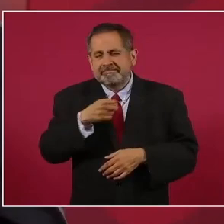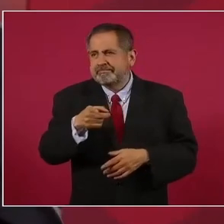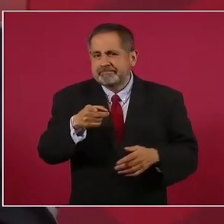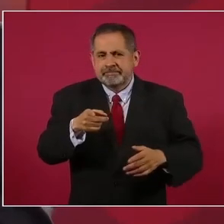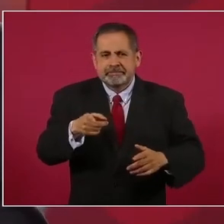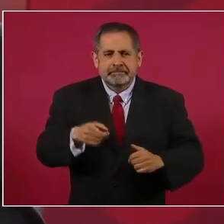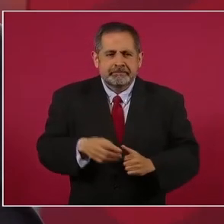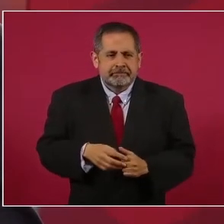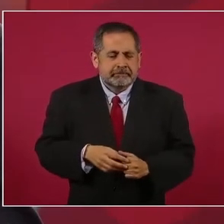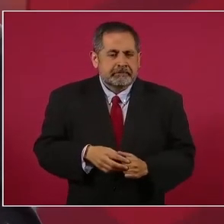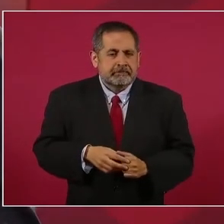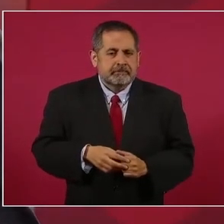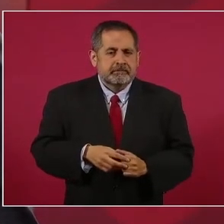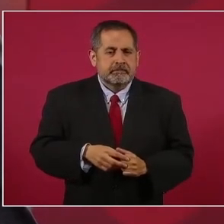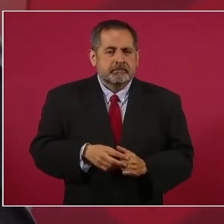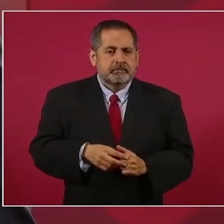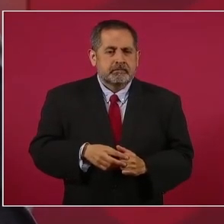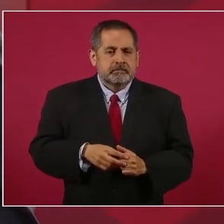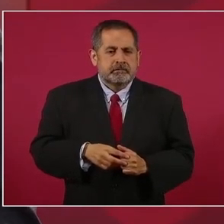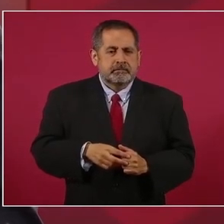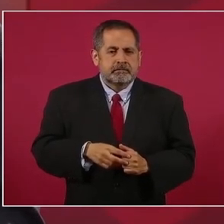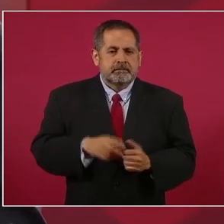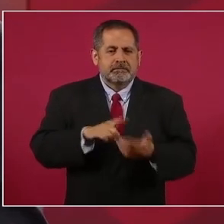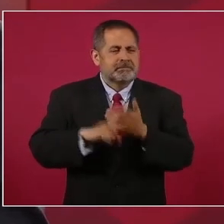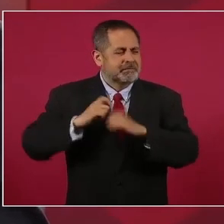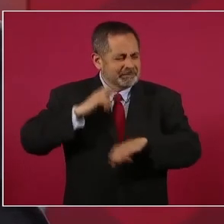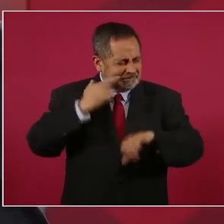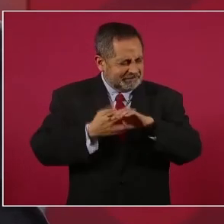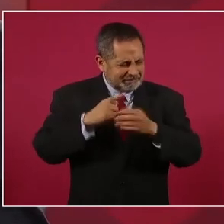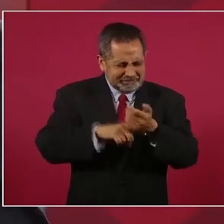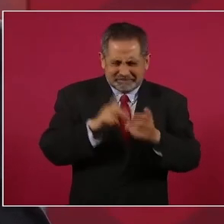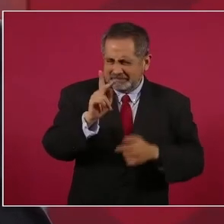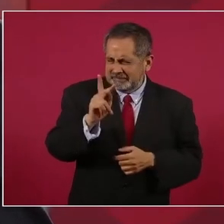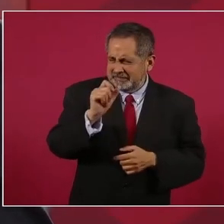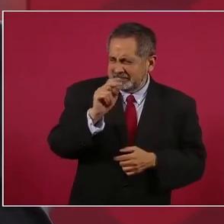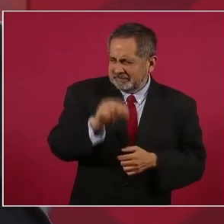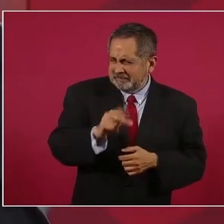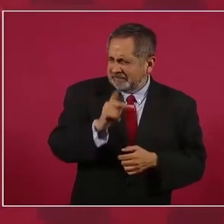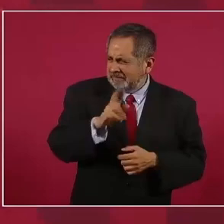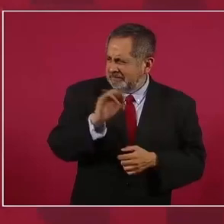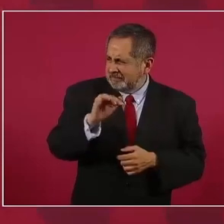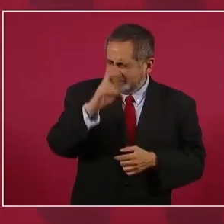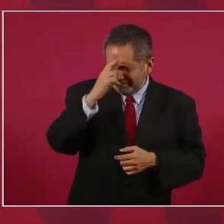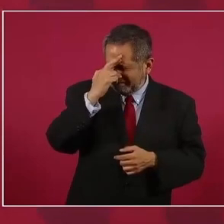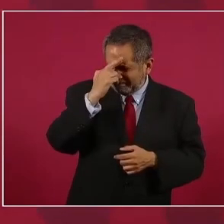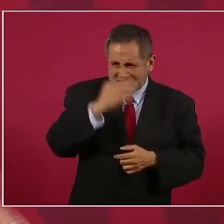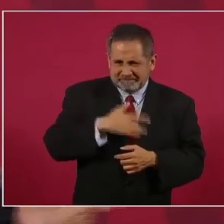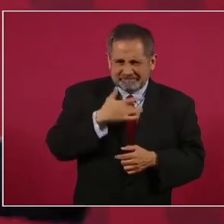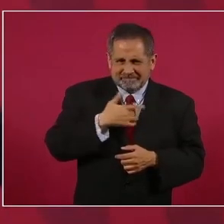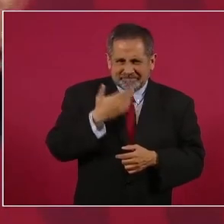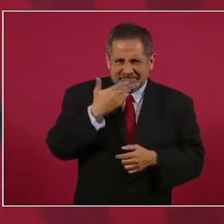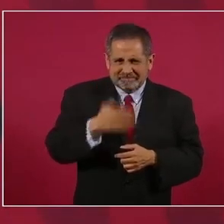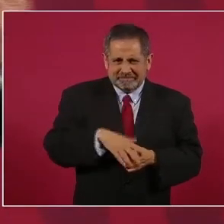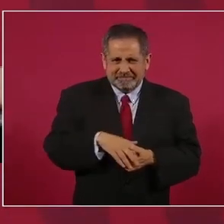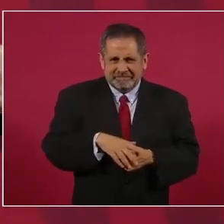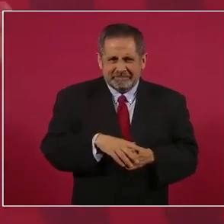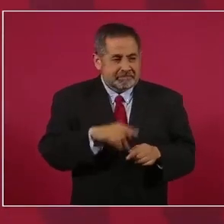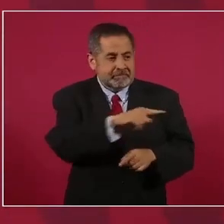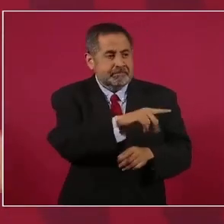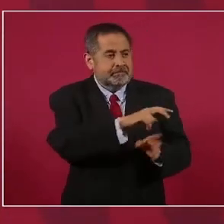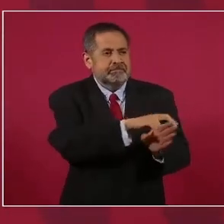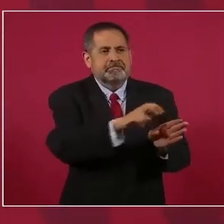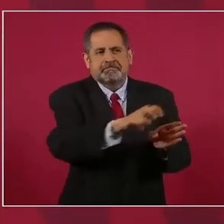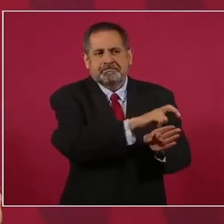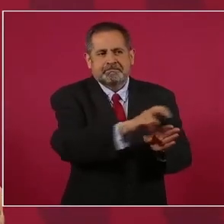vocero del PAN o del PRI, ya no recuerdo, porque estuvo en los dos partidos,